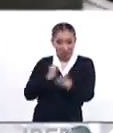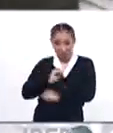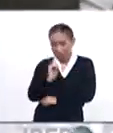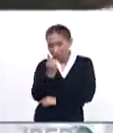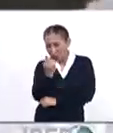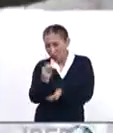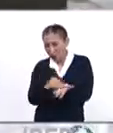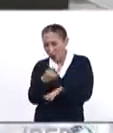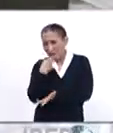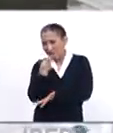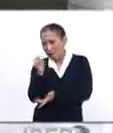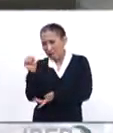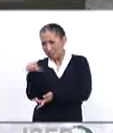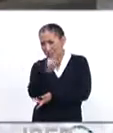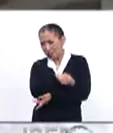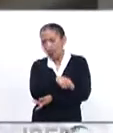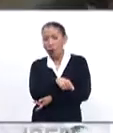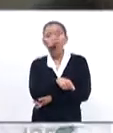XXI.